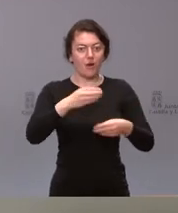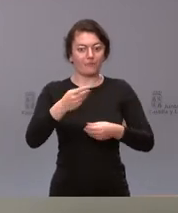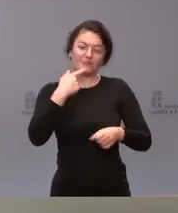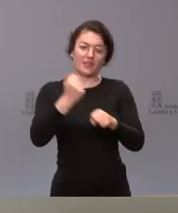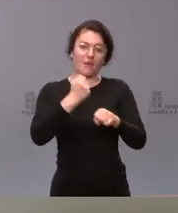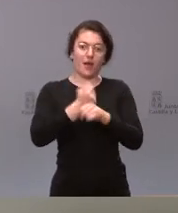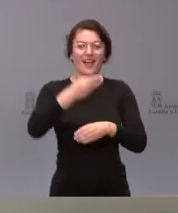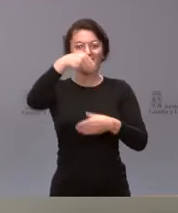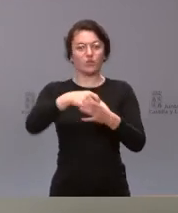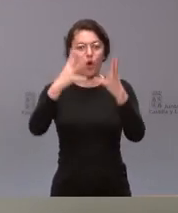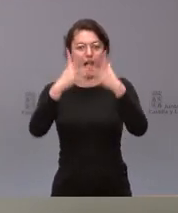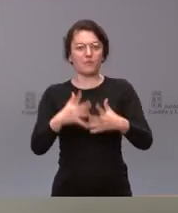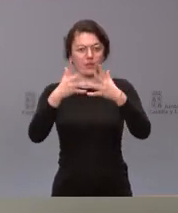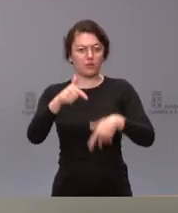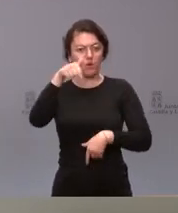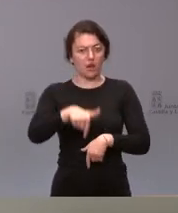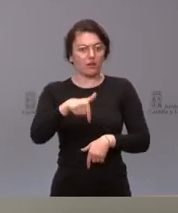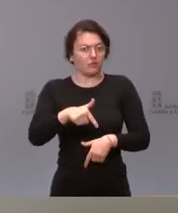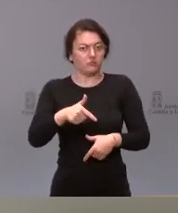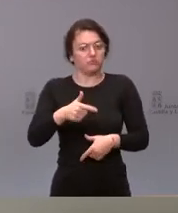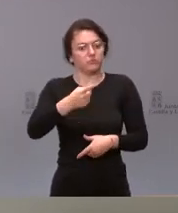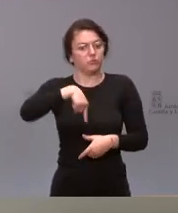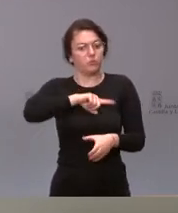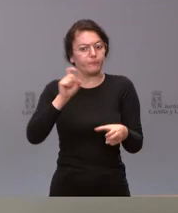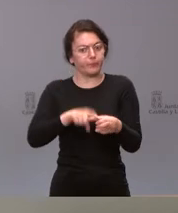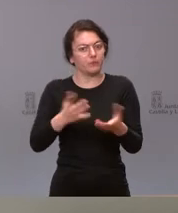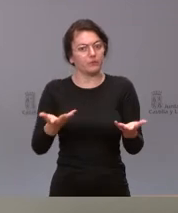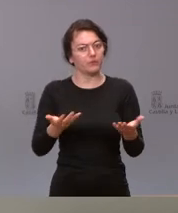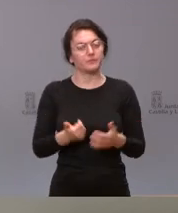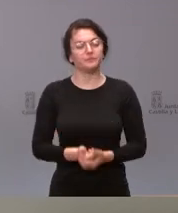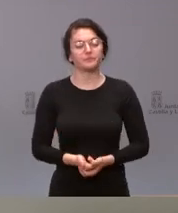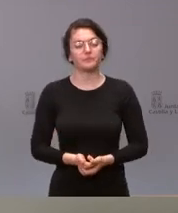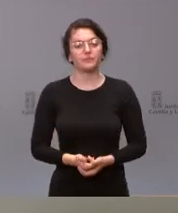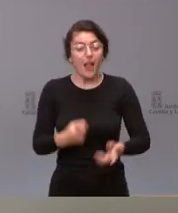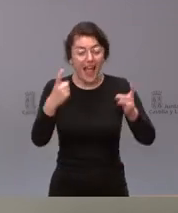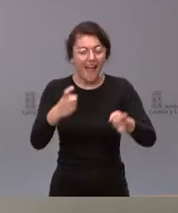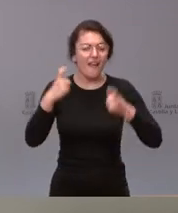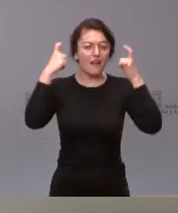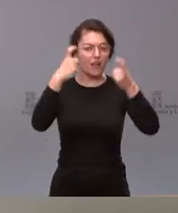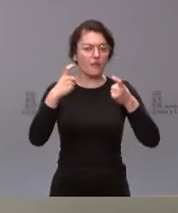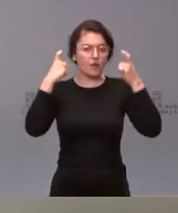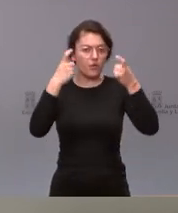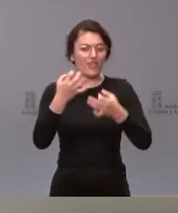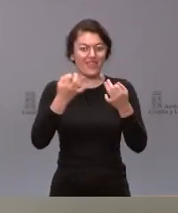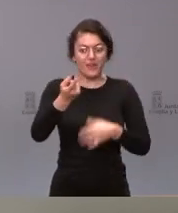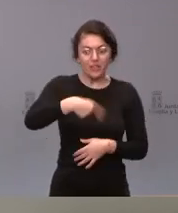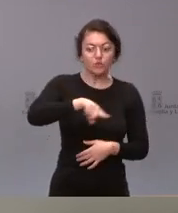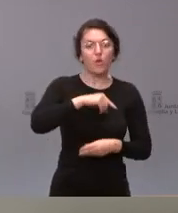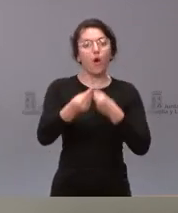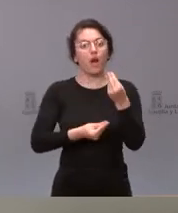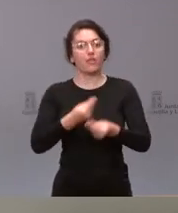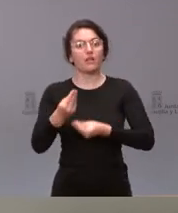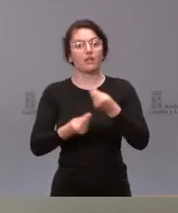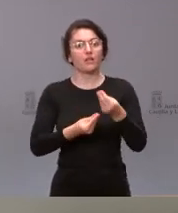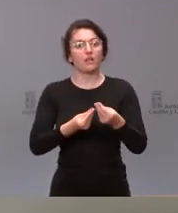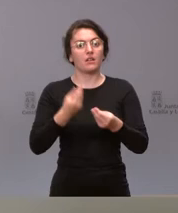que nos implica a todos y por tanto ese esfuerzo también de trabajo lo tenemos que hacer nosotros mismos de trasladar el